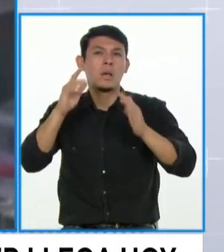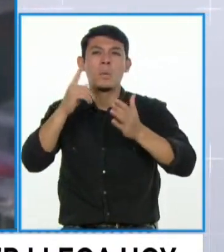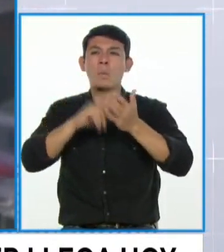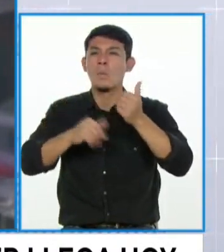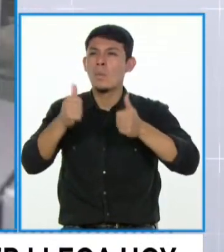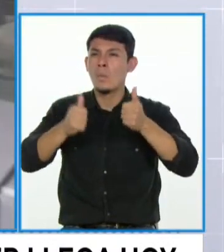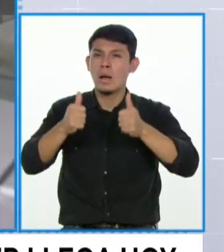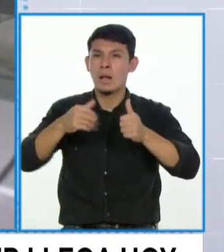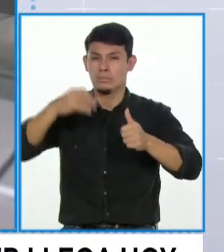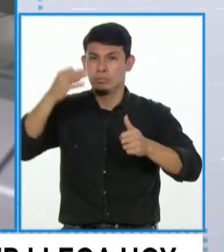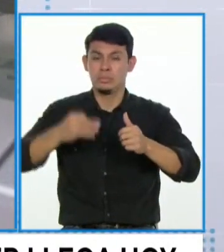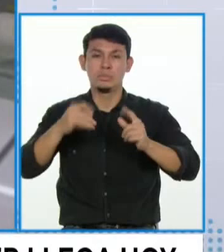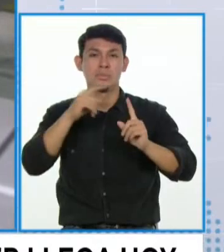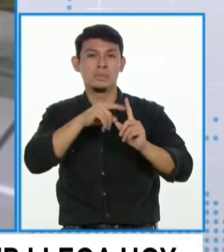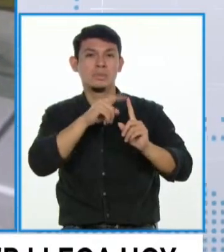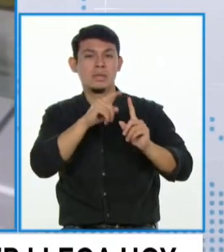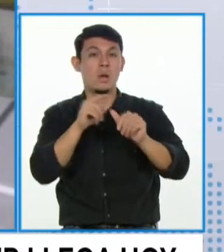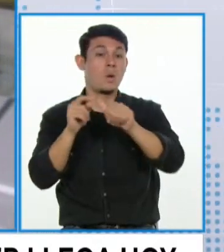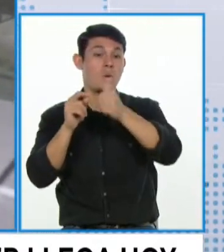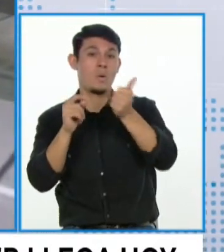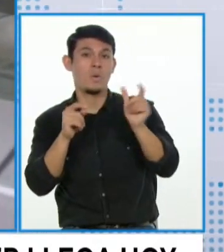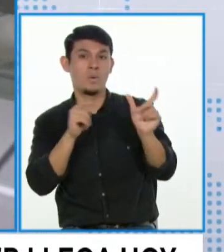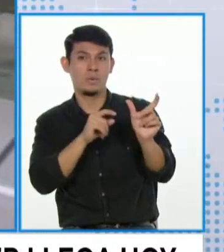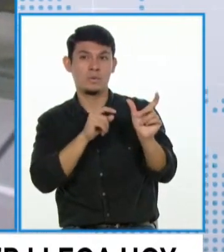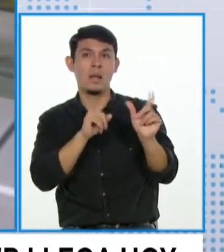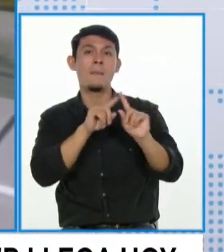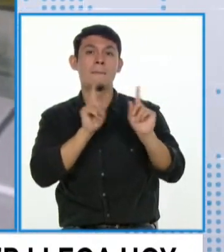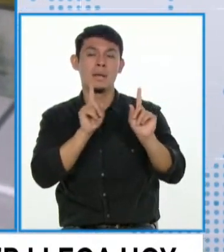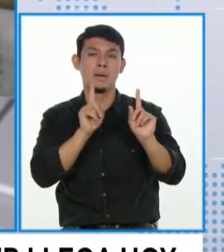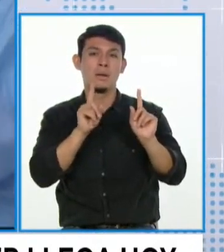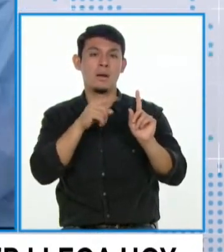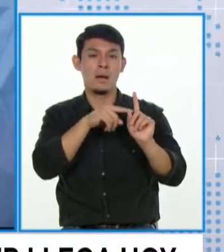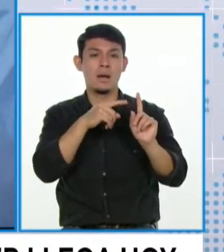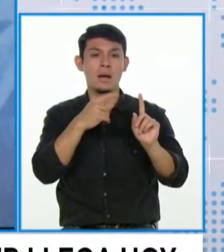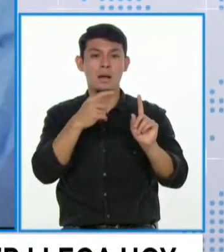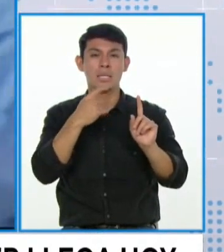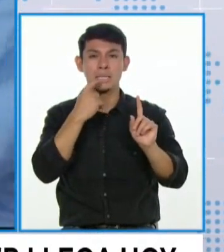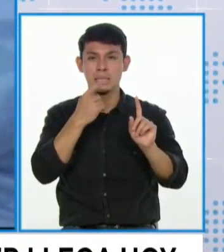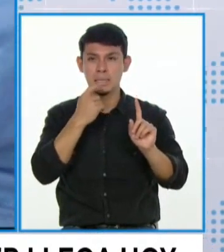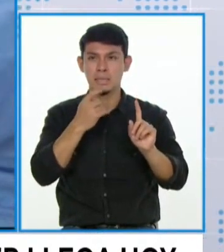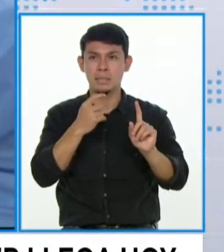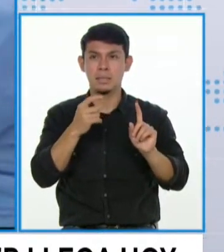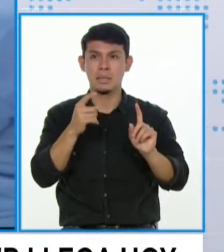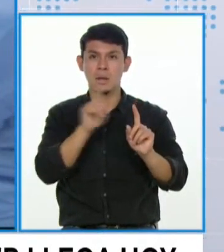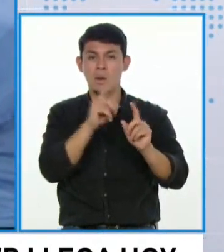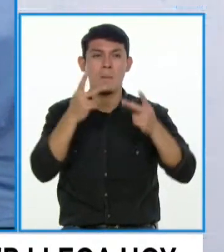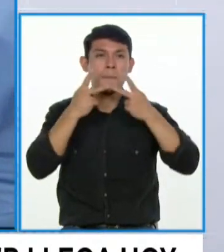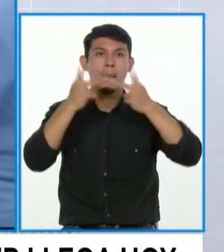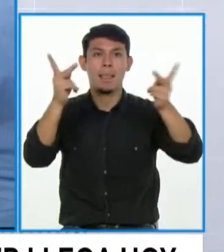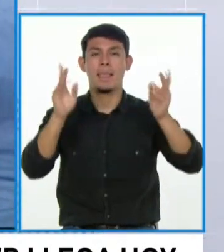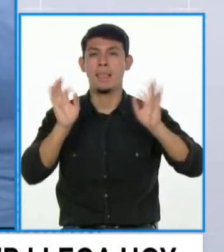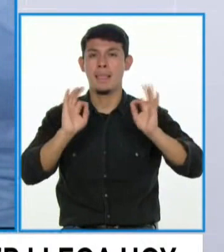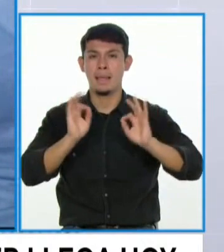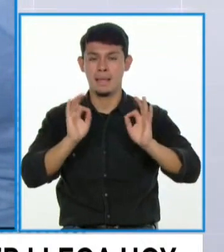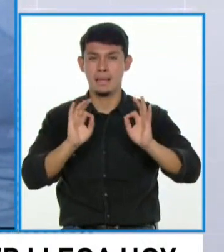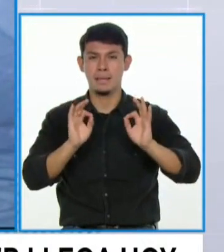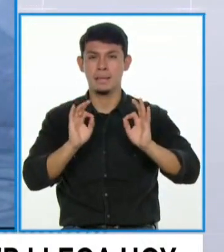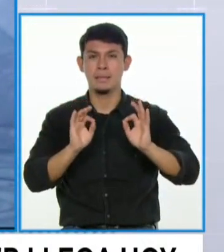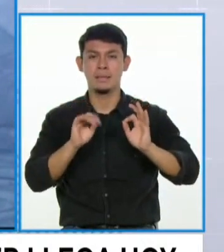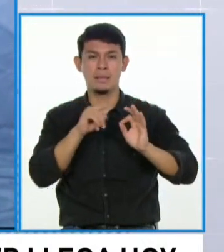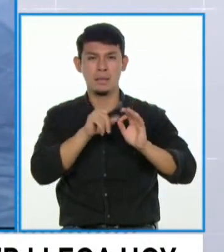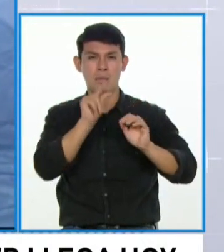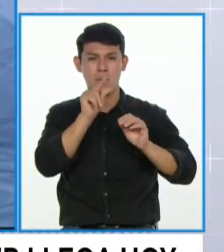eficacia de la vacuna de Sinopharm contra enfermedad severa y lo que tenemos son reportes interinos que no han sido publicados todavía y son